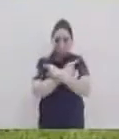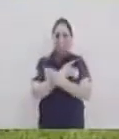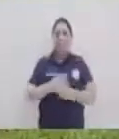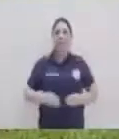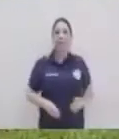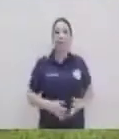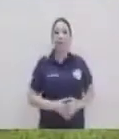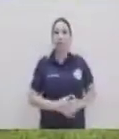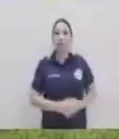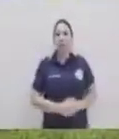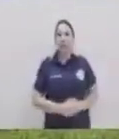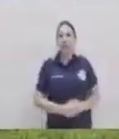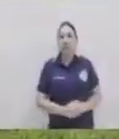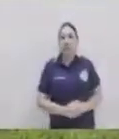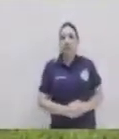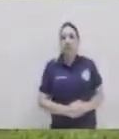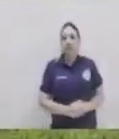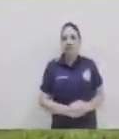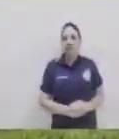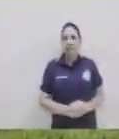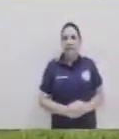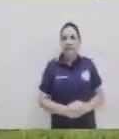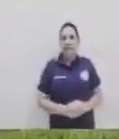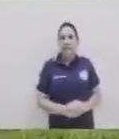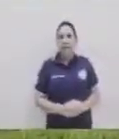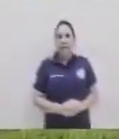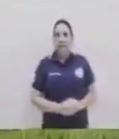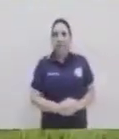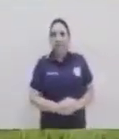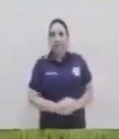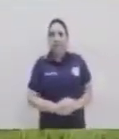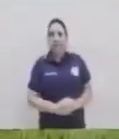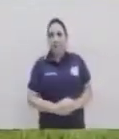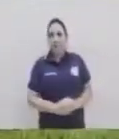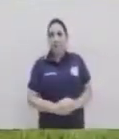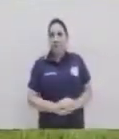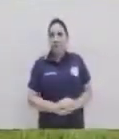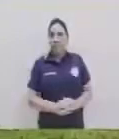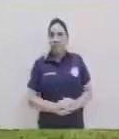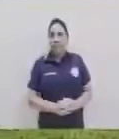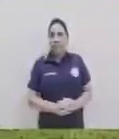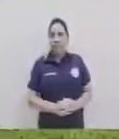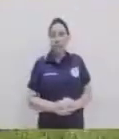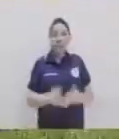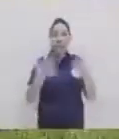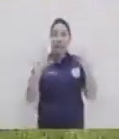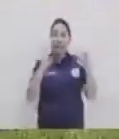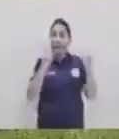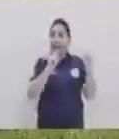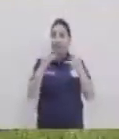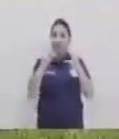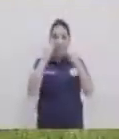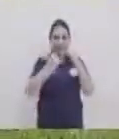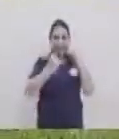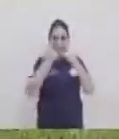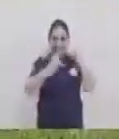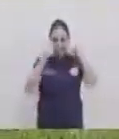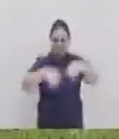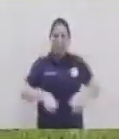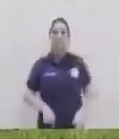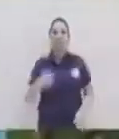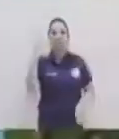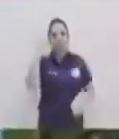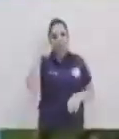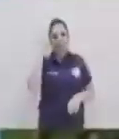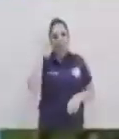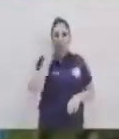con esto terminamos la clase del